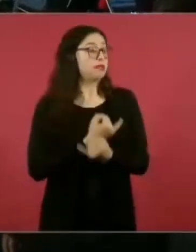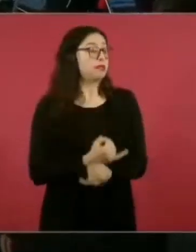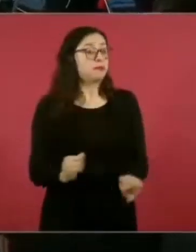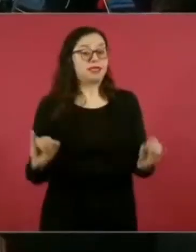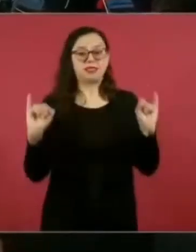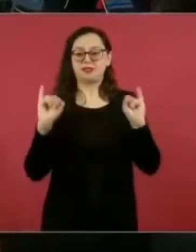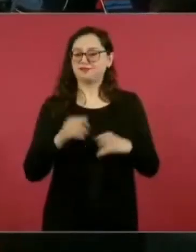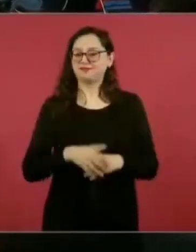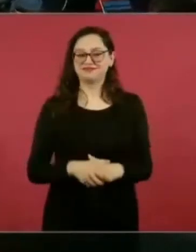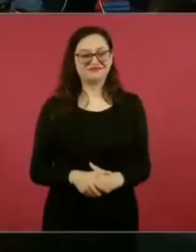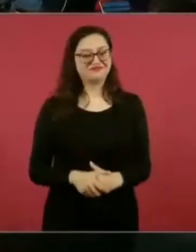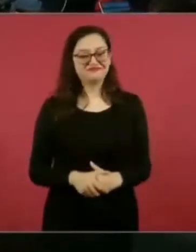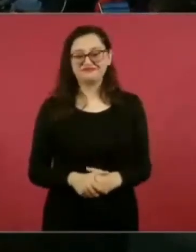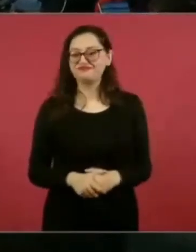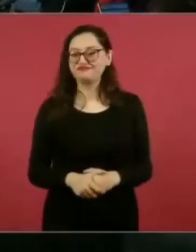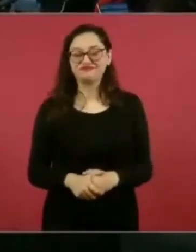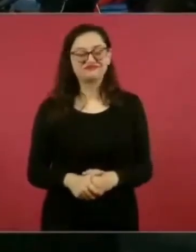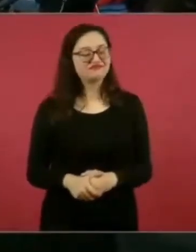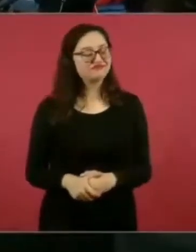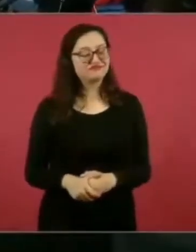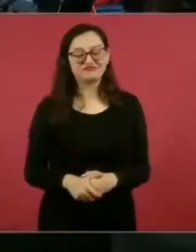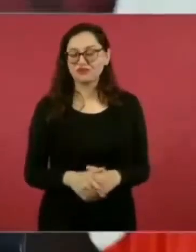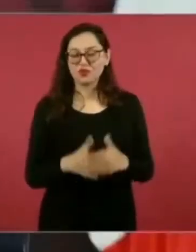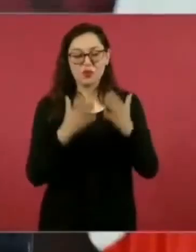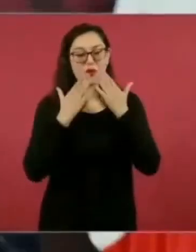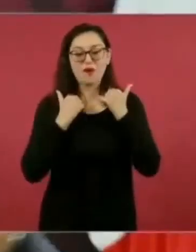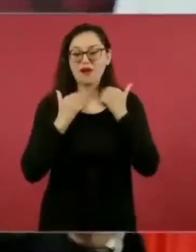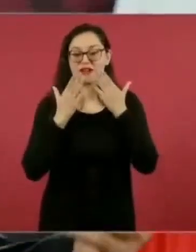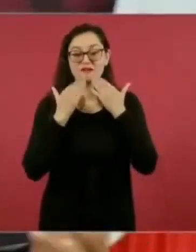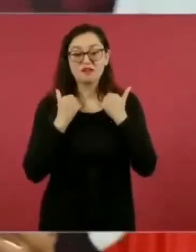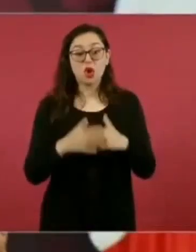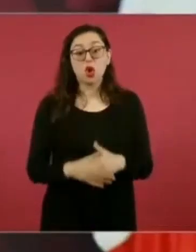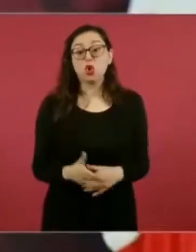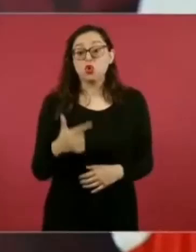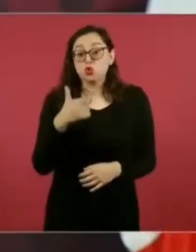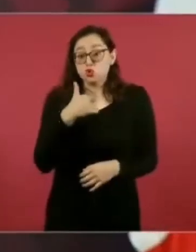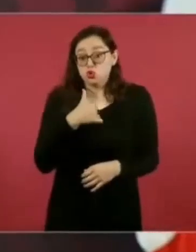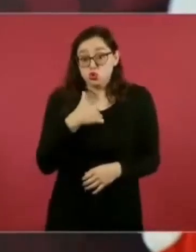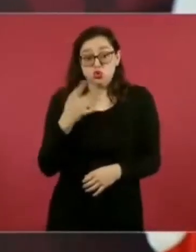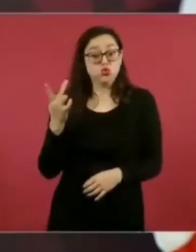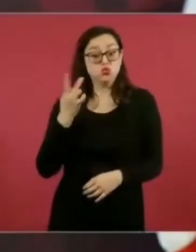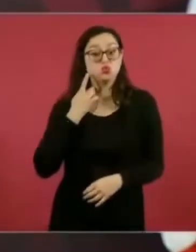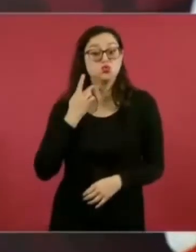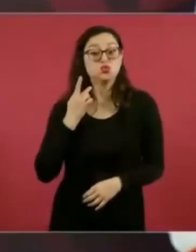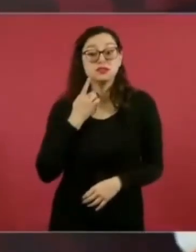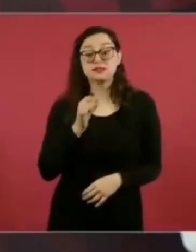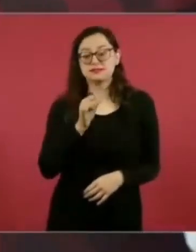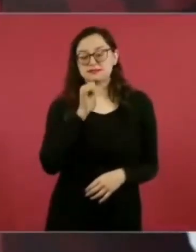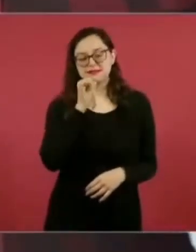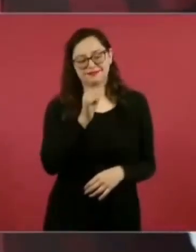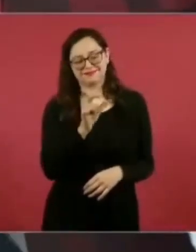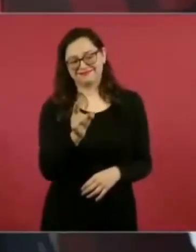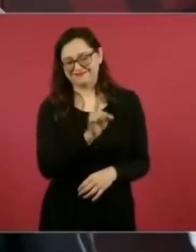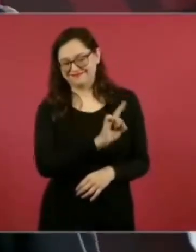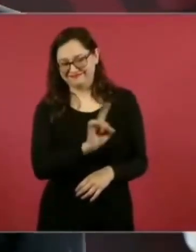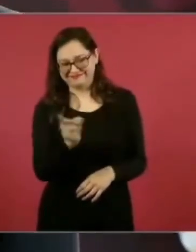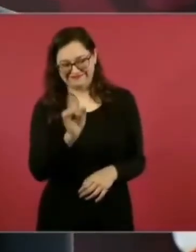Yo soy de la sociedad civil cuando en realidad